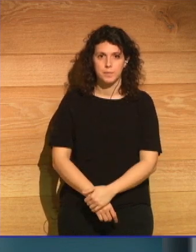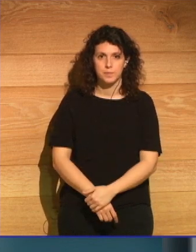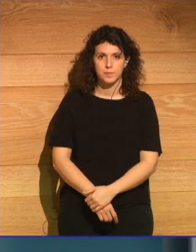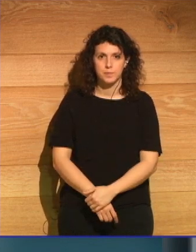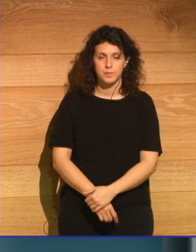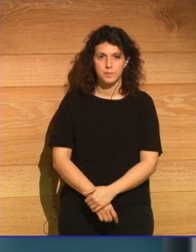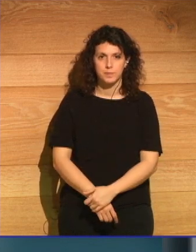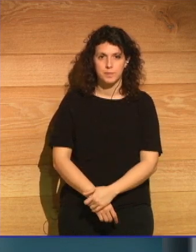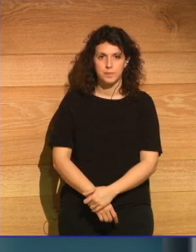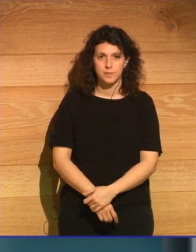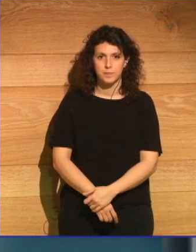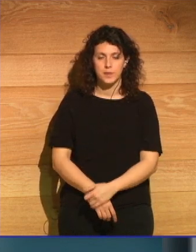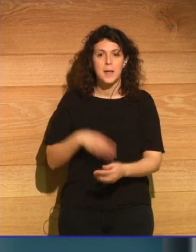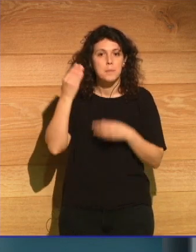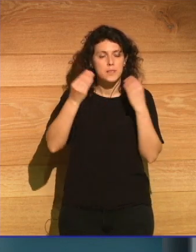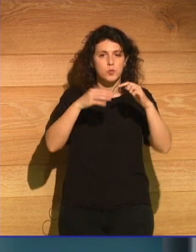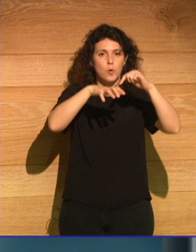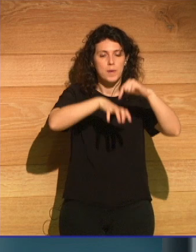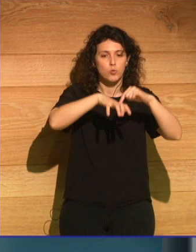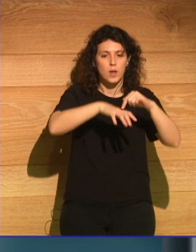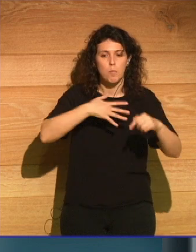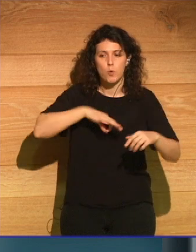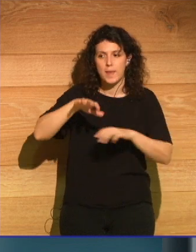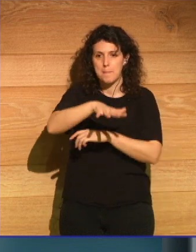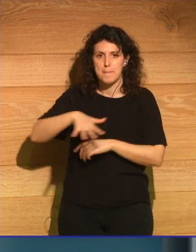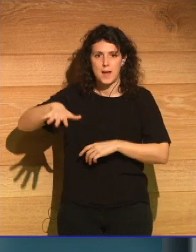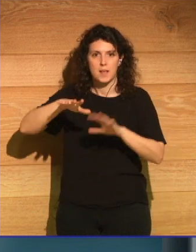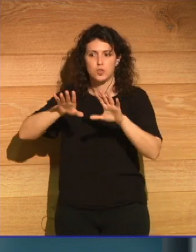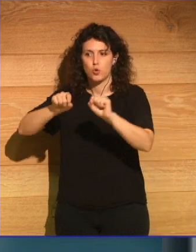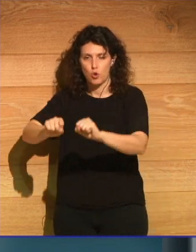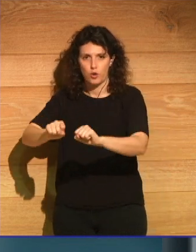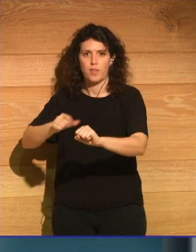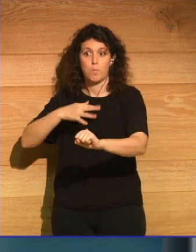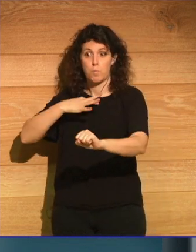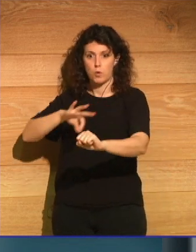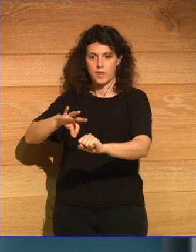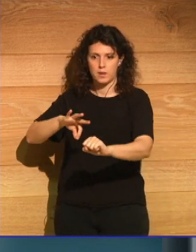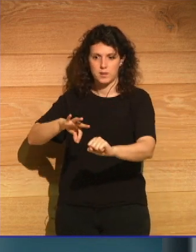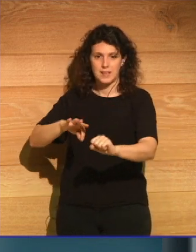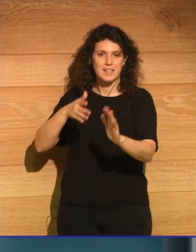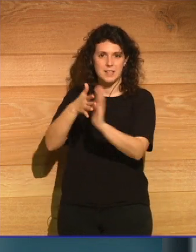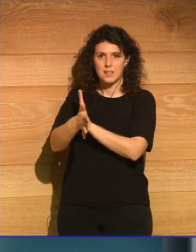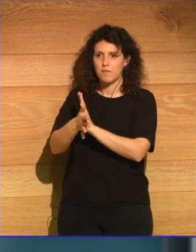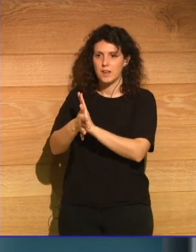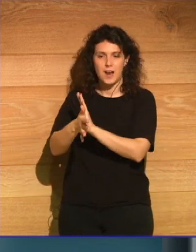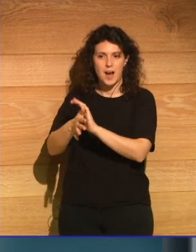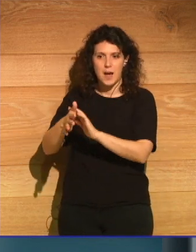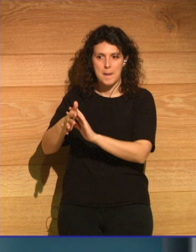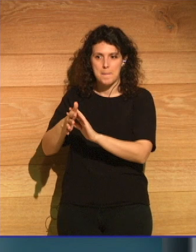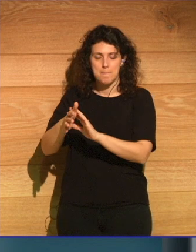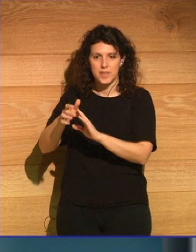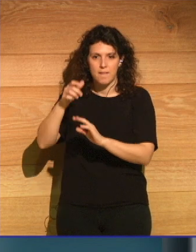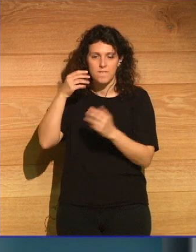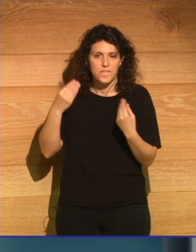El pensamiento de que las medusas pueden llegar a colonizar los mares de modo que no haya cabida para otra vida